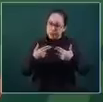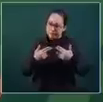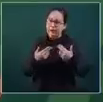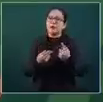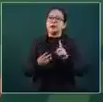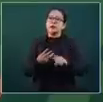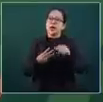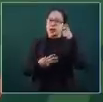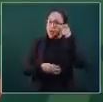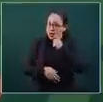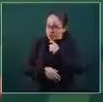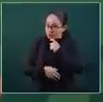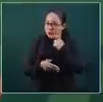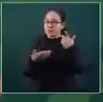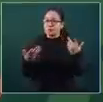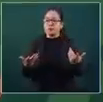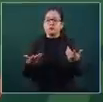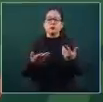Guerrero,